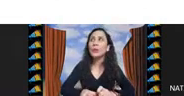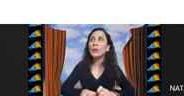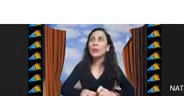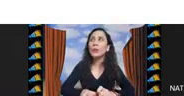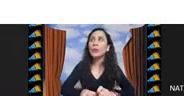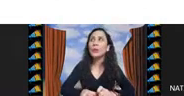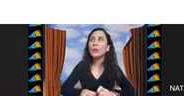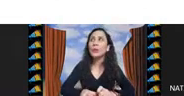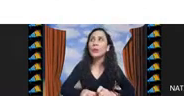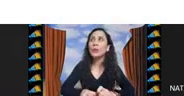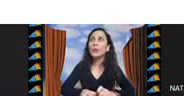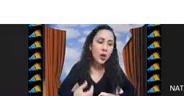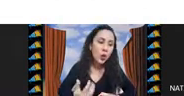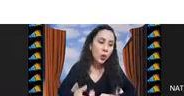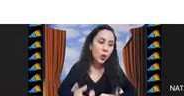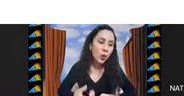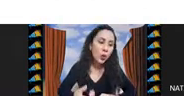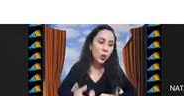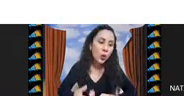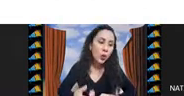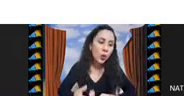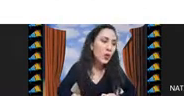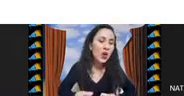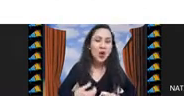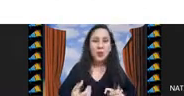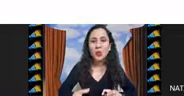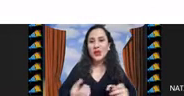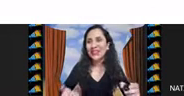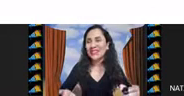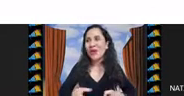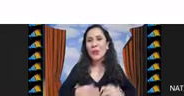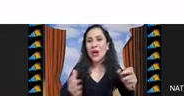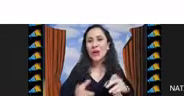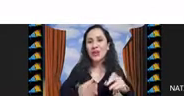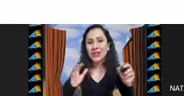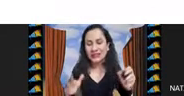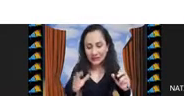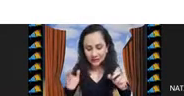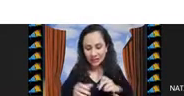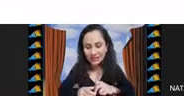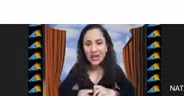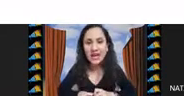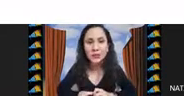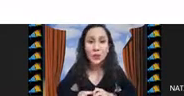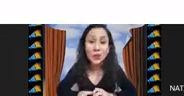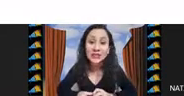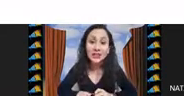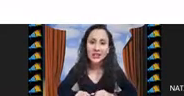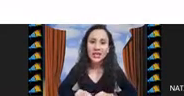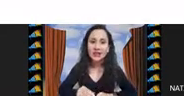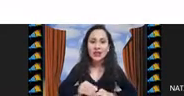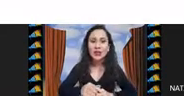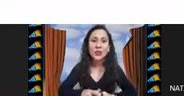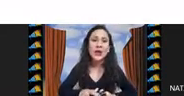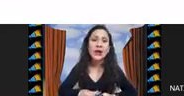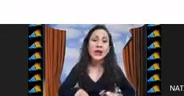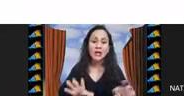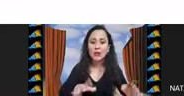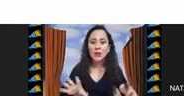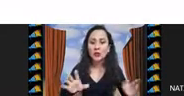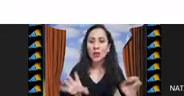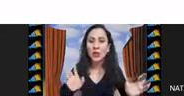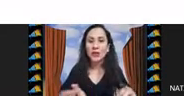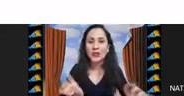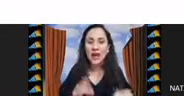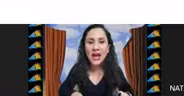normalmente cuando uno propone un nuevo algoritmo pues lo prueba con las instancias propuestas en la literatura